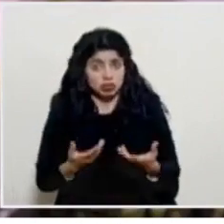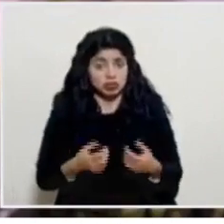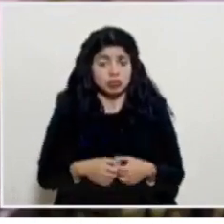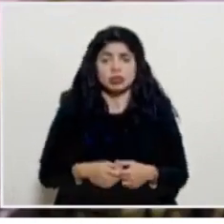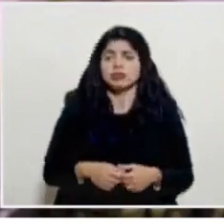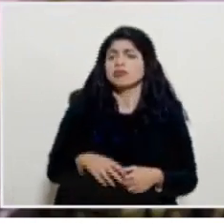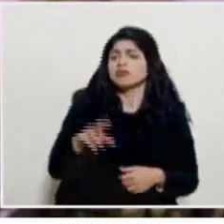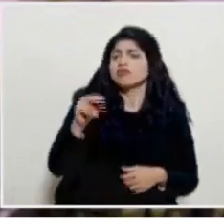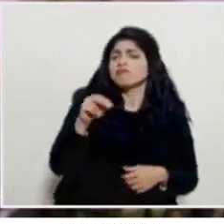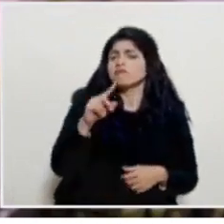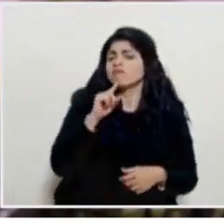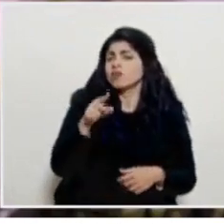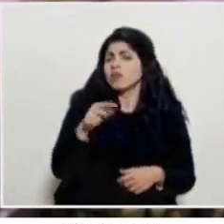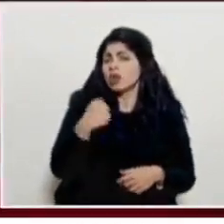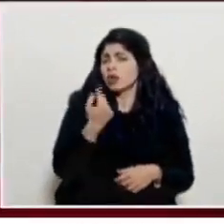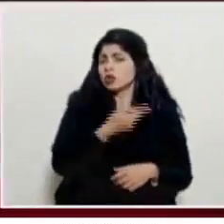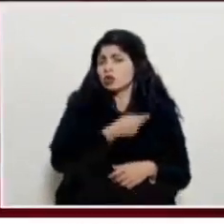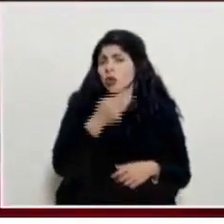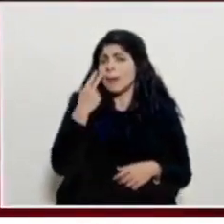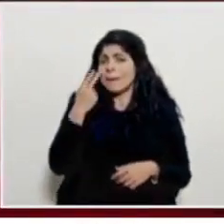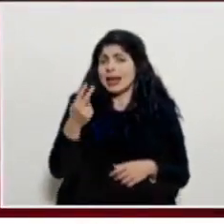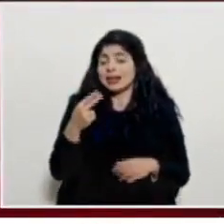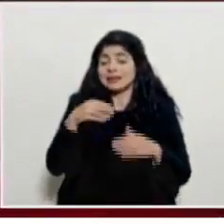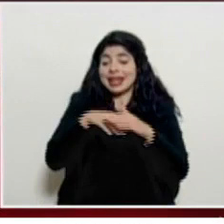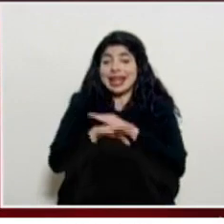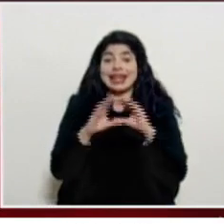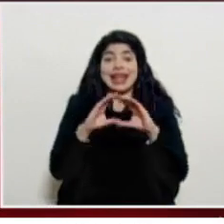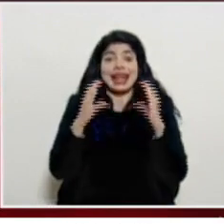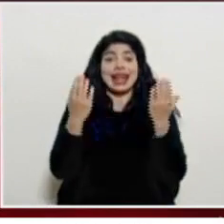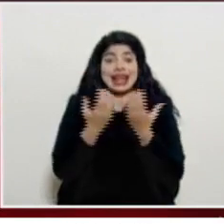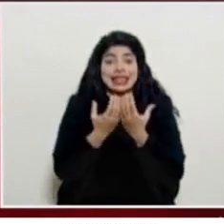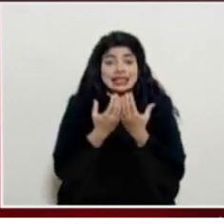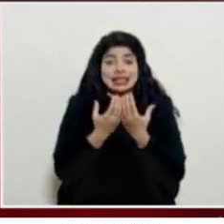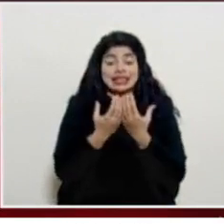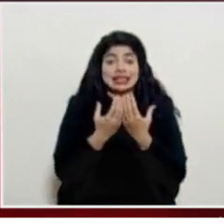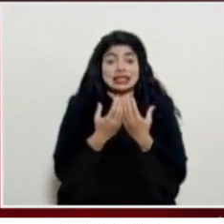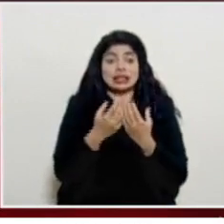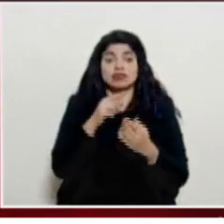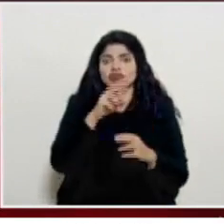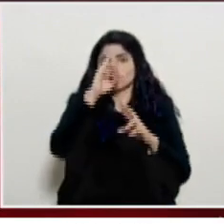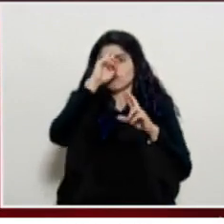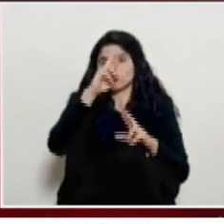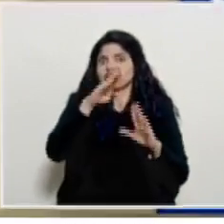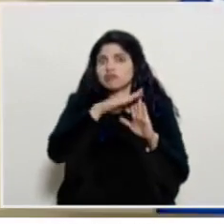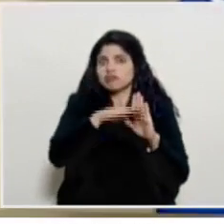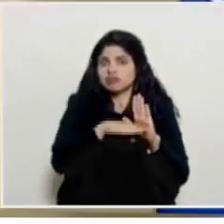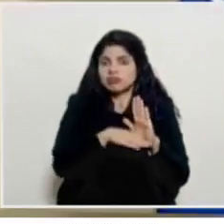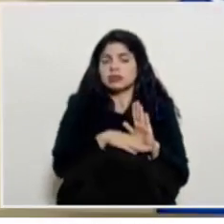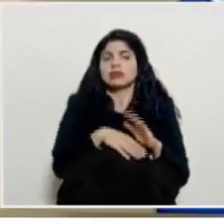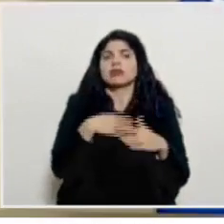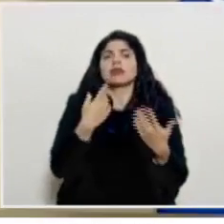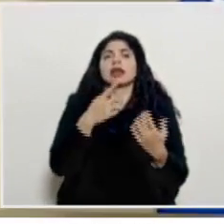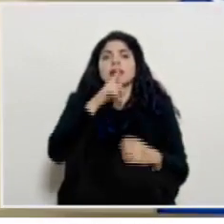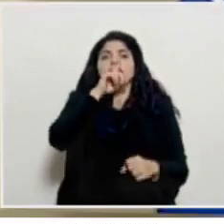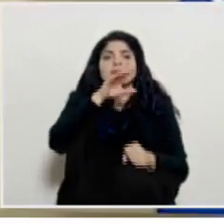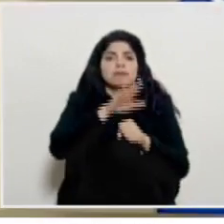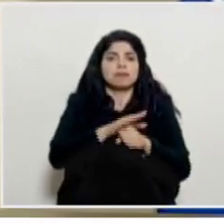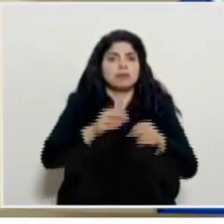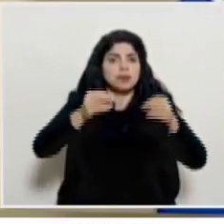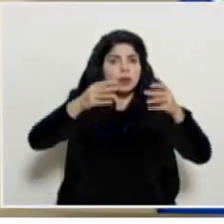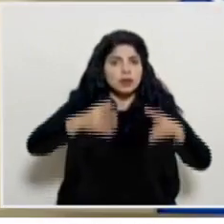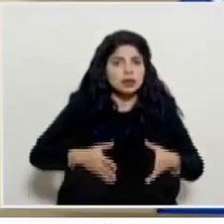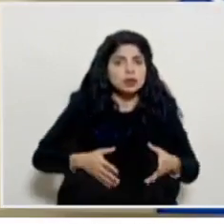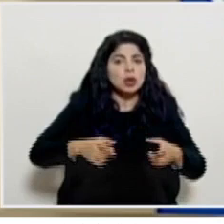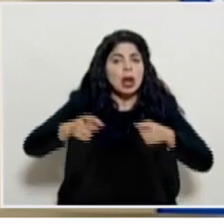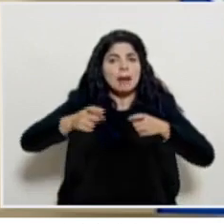En realidad hemos visto que con respecto a la entrada a clases el hecho de contar con protocolos con compromiso tanto de los profesores de los